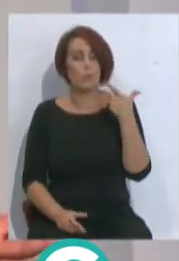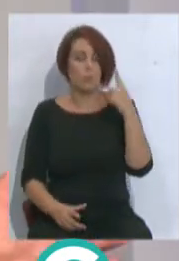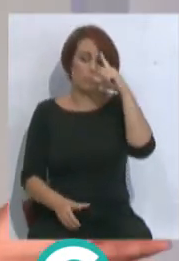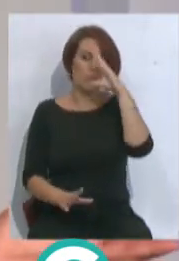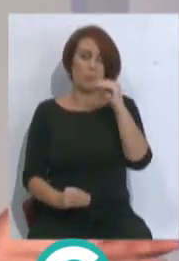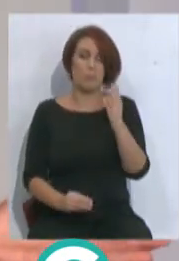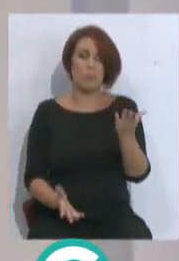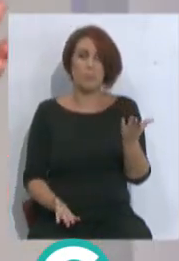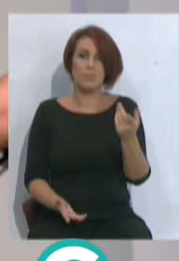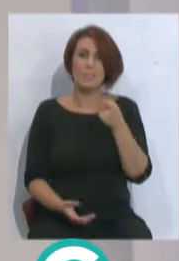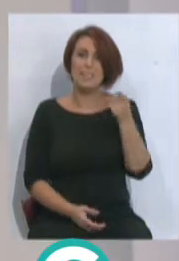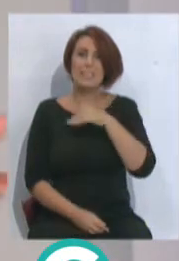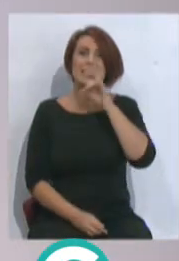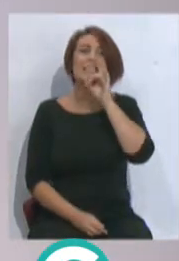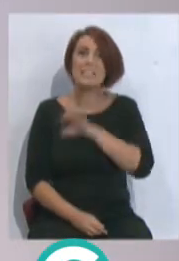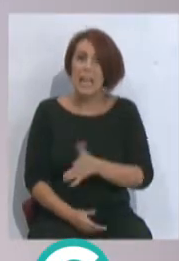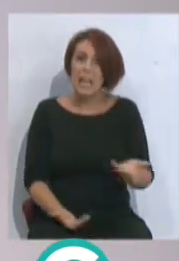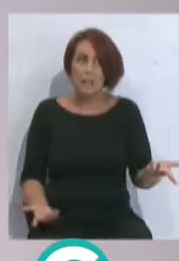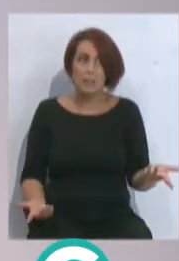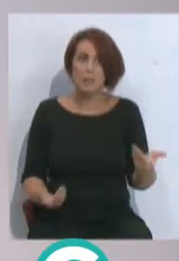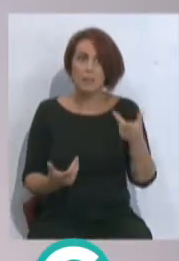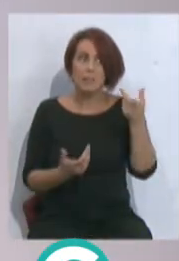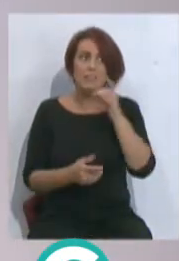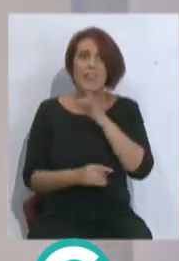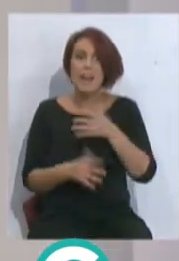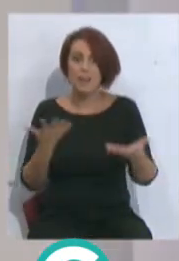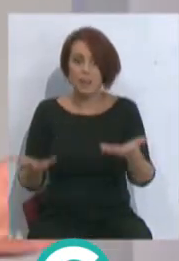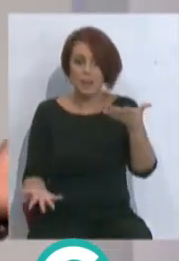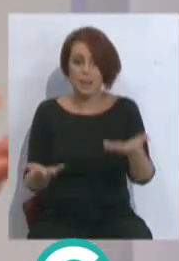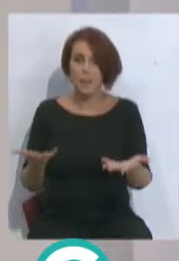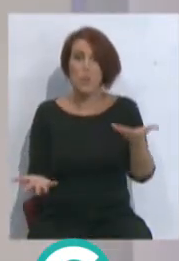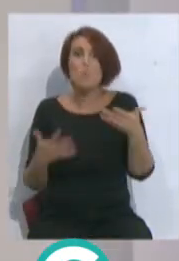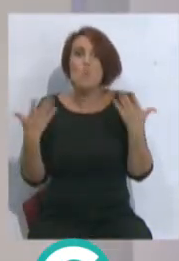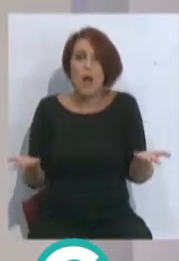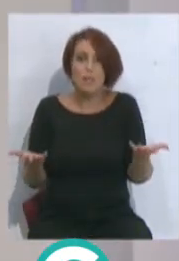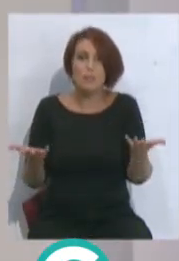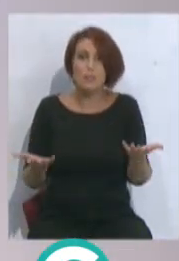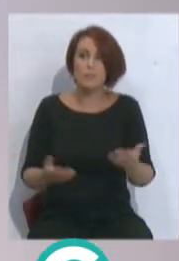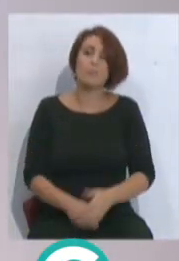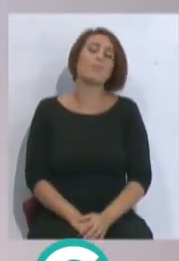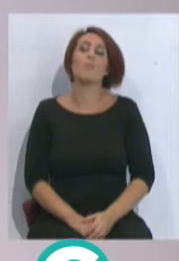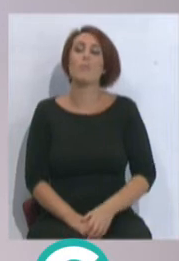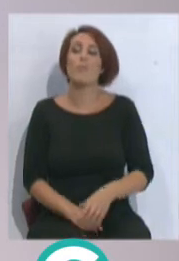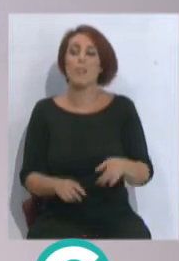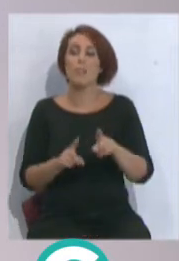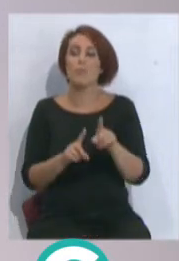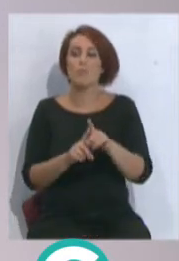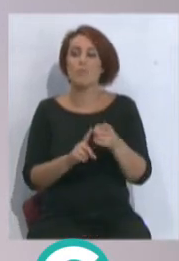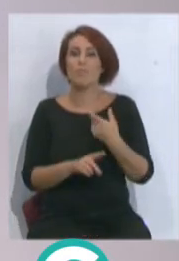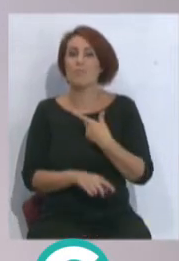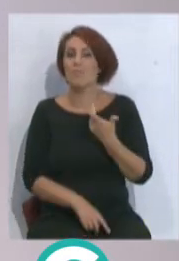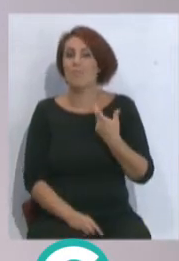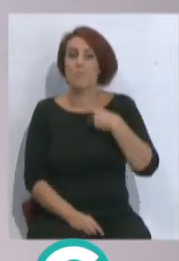diciendo que, ¿quién es este Figueroa que estamos viendo hoy? ¿Quién? Guárdelos dos, guárdelos dos este Figueroa. El de Marcin Gersetta, el de la